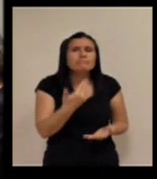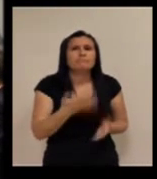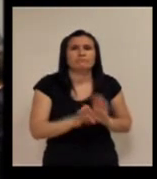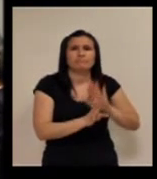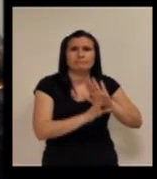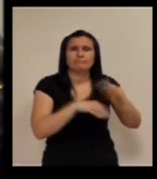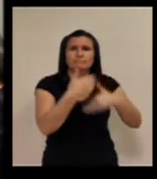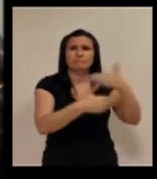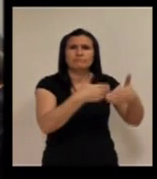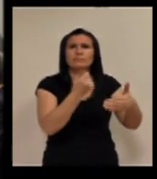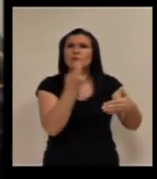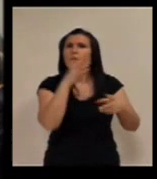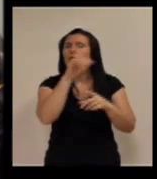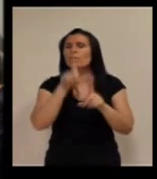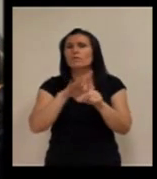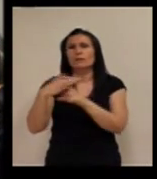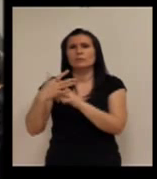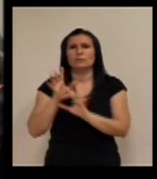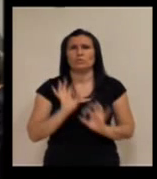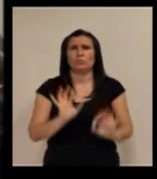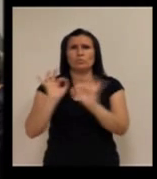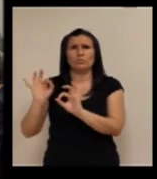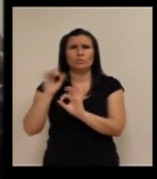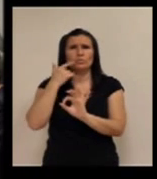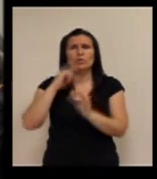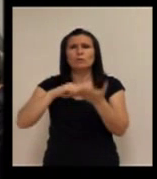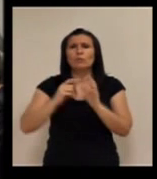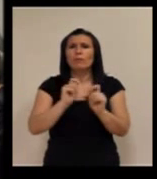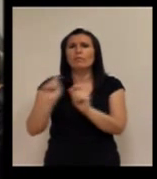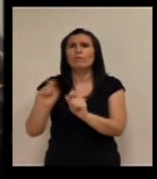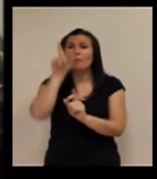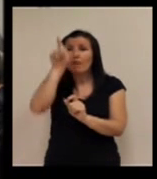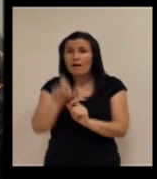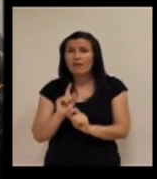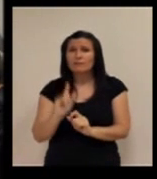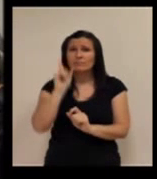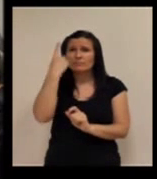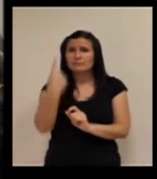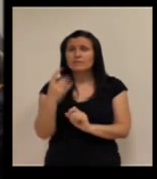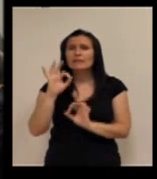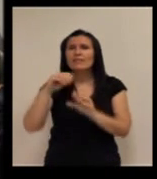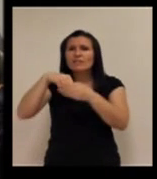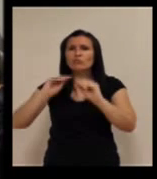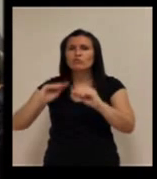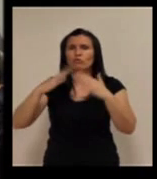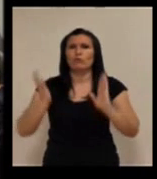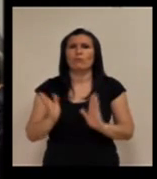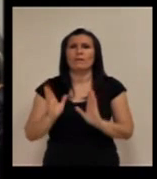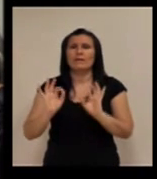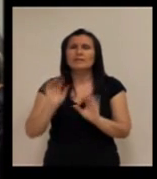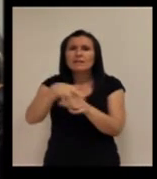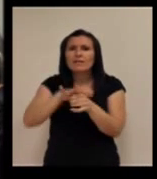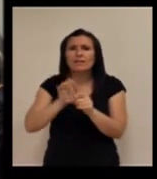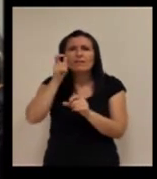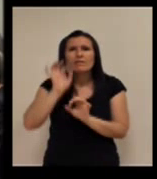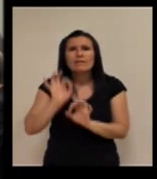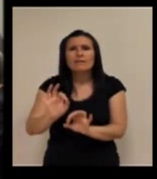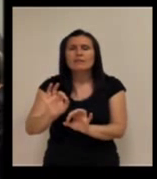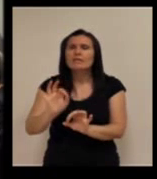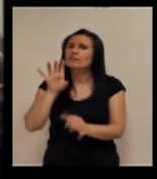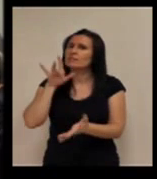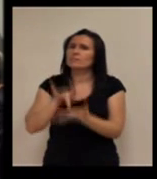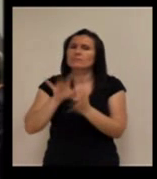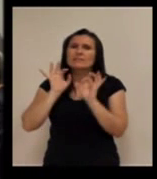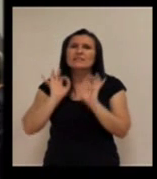Pero hay casos concretos que la solución para esta persona, en este domicilio, en este municipio, pasa. Porque